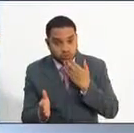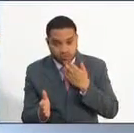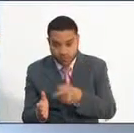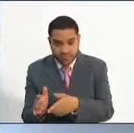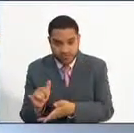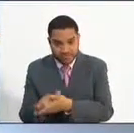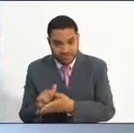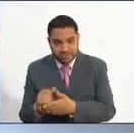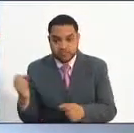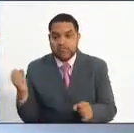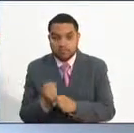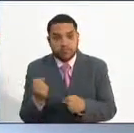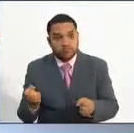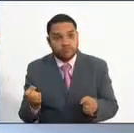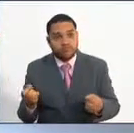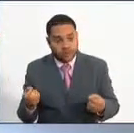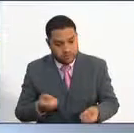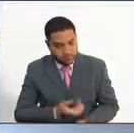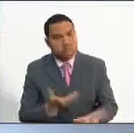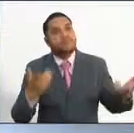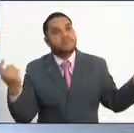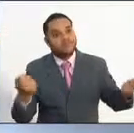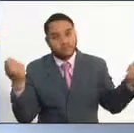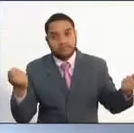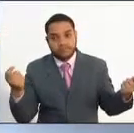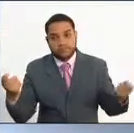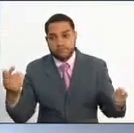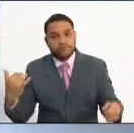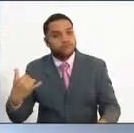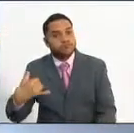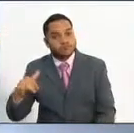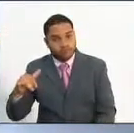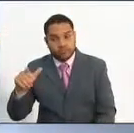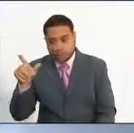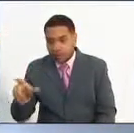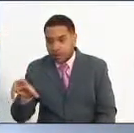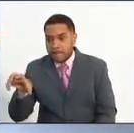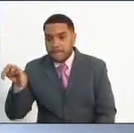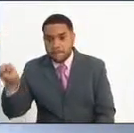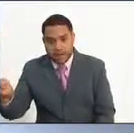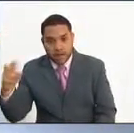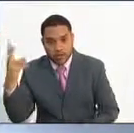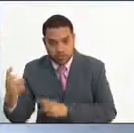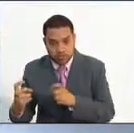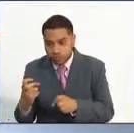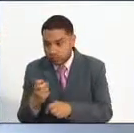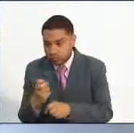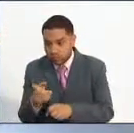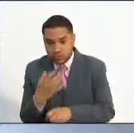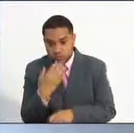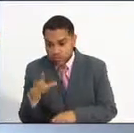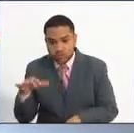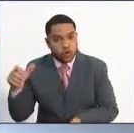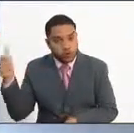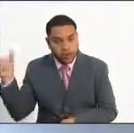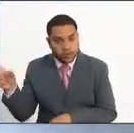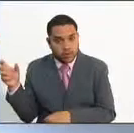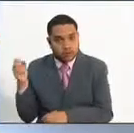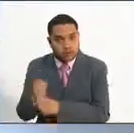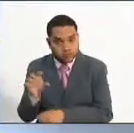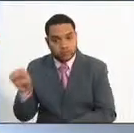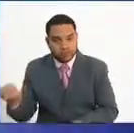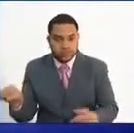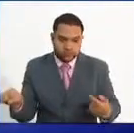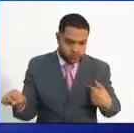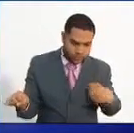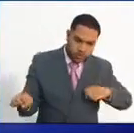originalmente salido a concurso resultó vacante, usted, señor aspirante, tiene derecho, si está dentro de la lista de elegibles